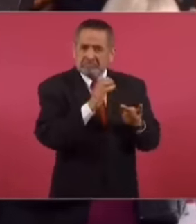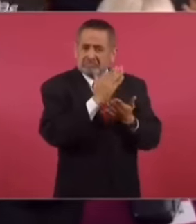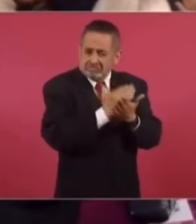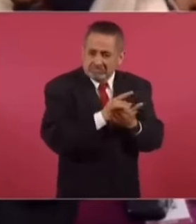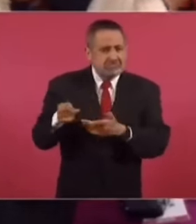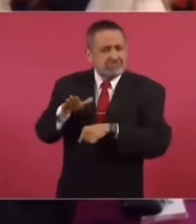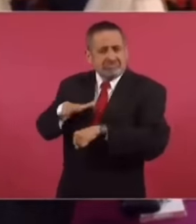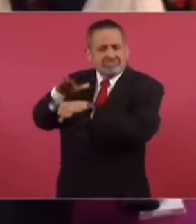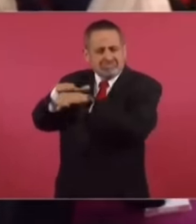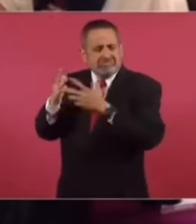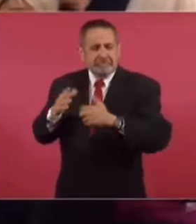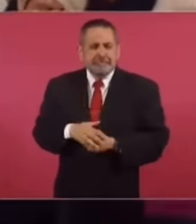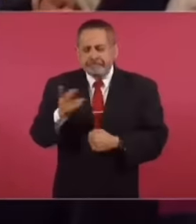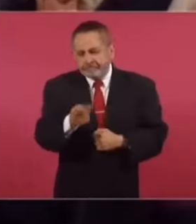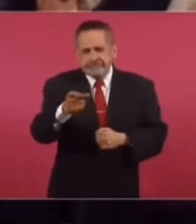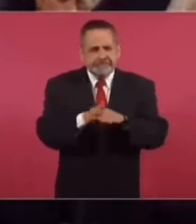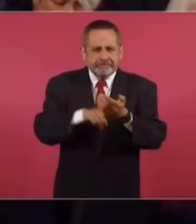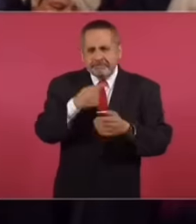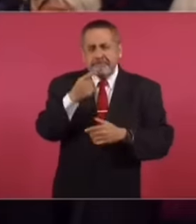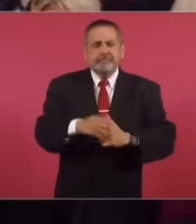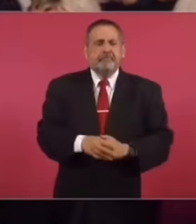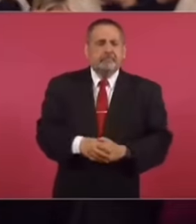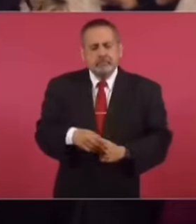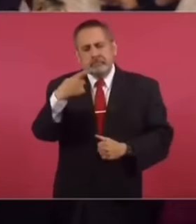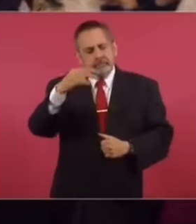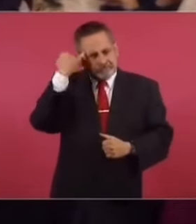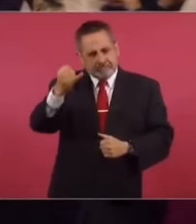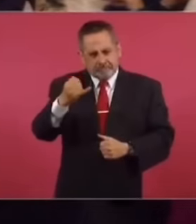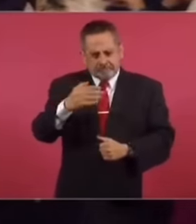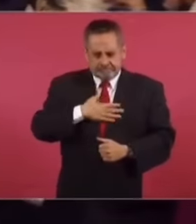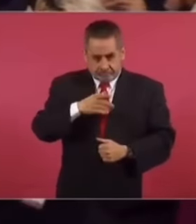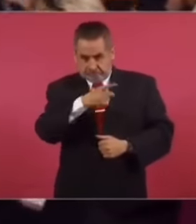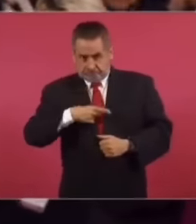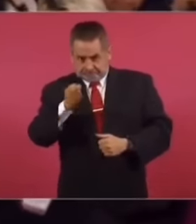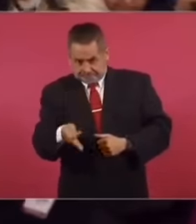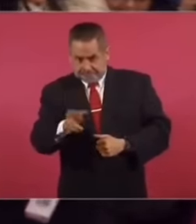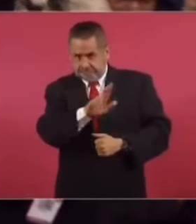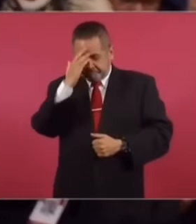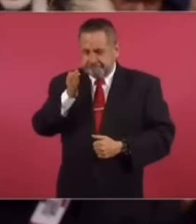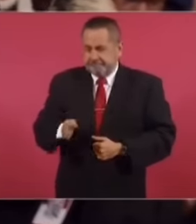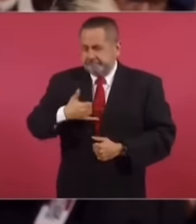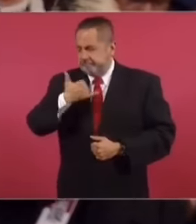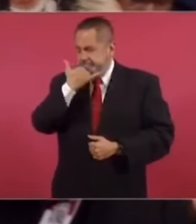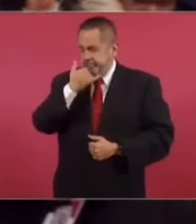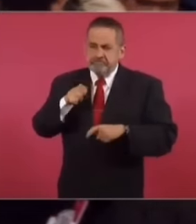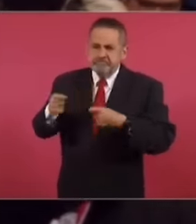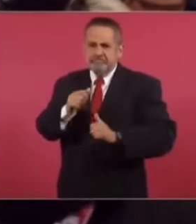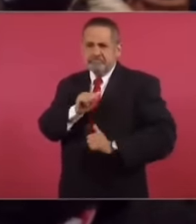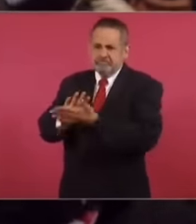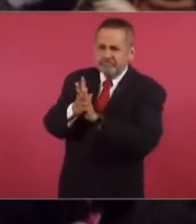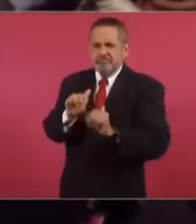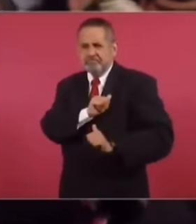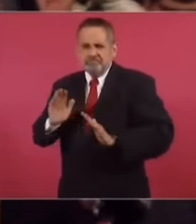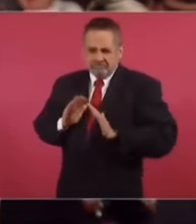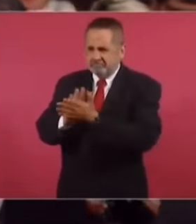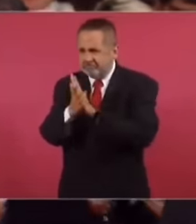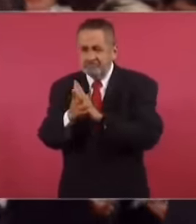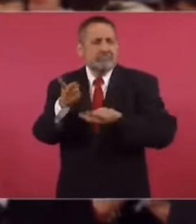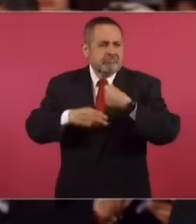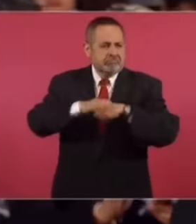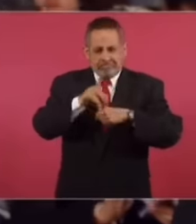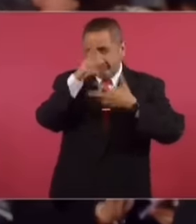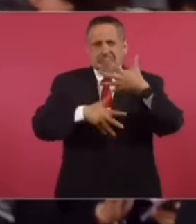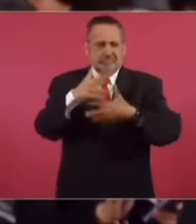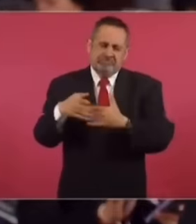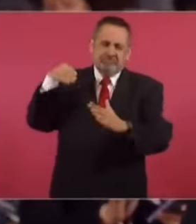Felipe Calderón. Entonces, la pregunta es la siguiente, si está dispuesto a reconocer con la realidad con los datos que su estrategia de militarización, lejos de traer más paz, ha traído más violencia,